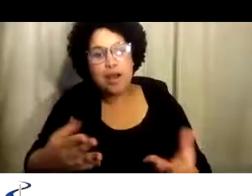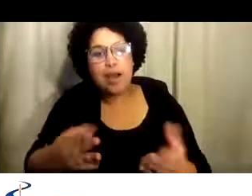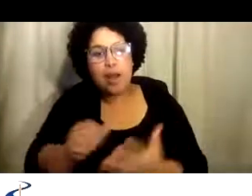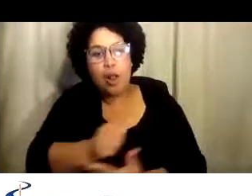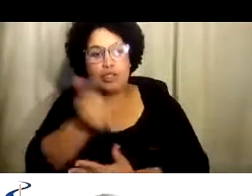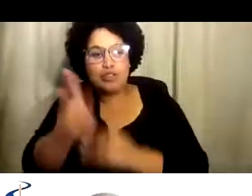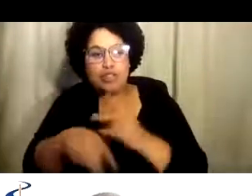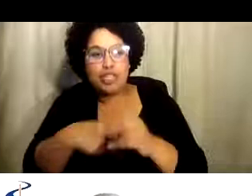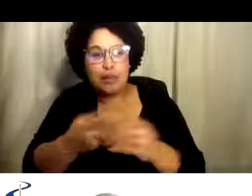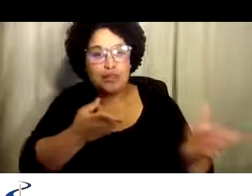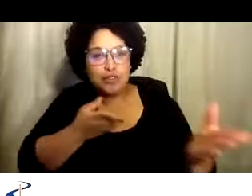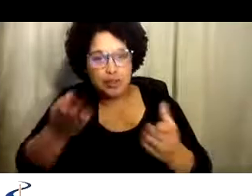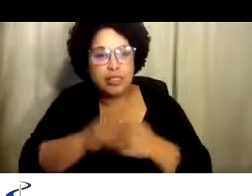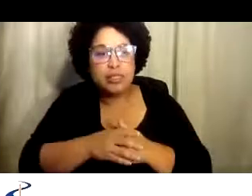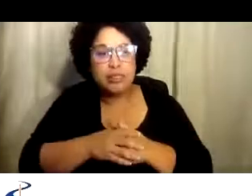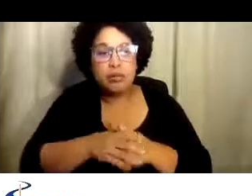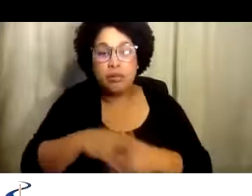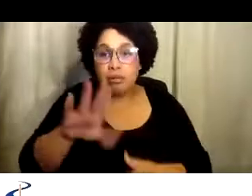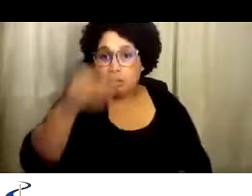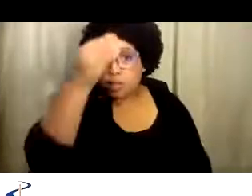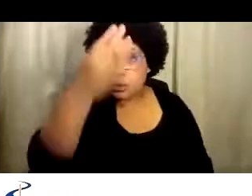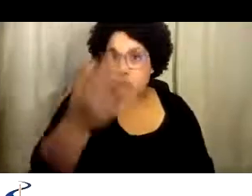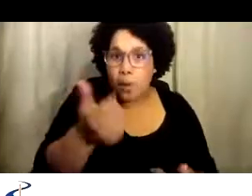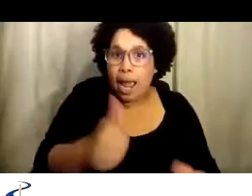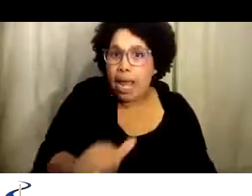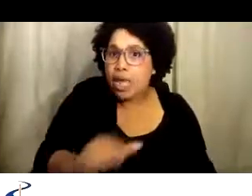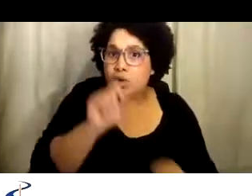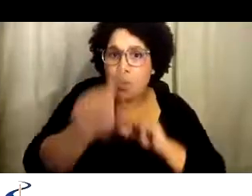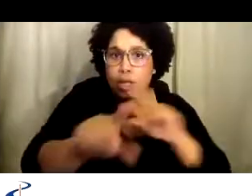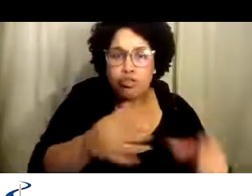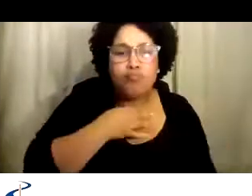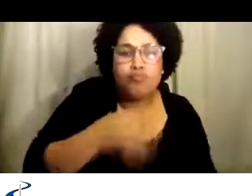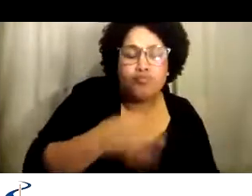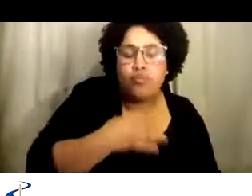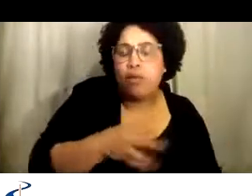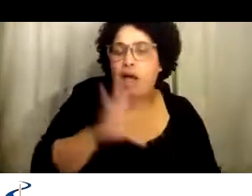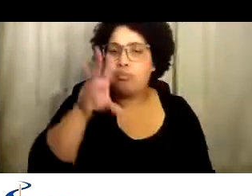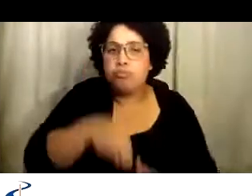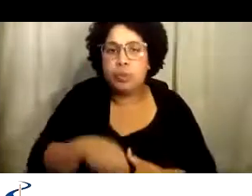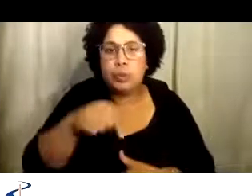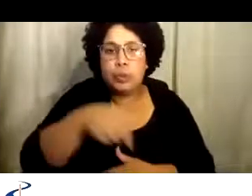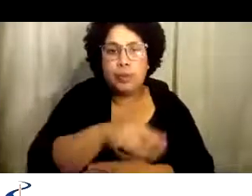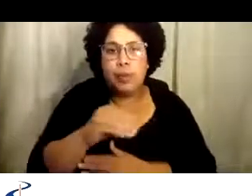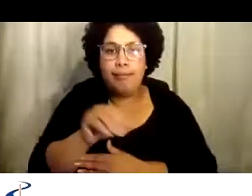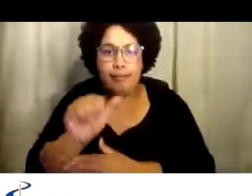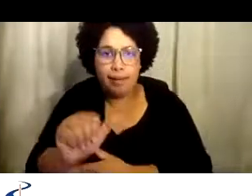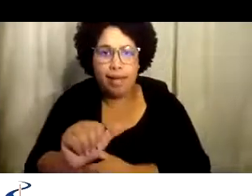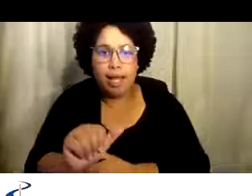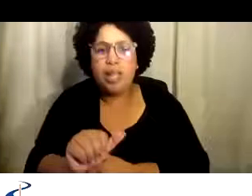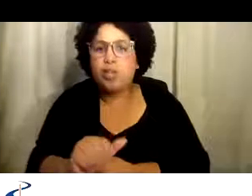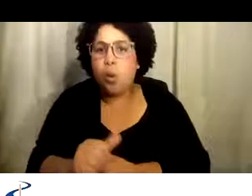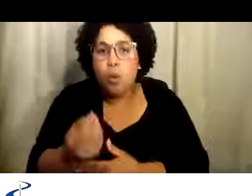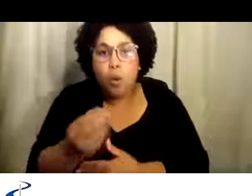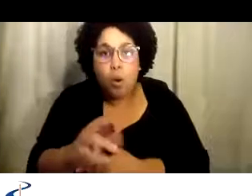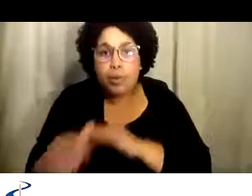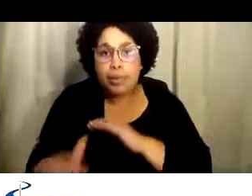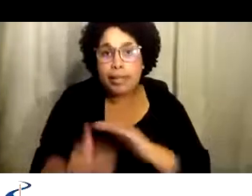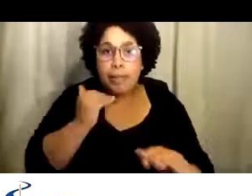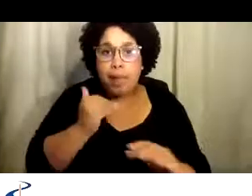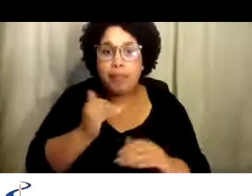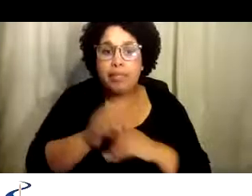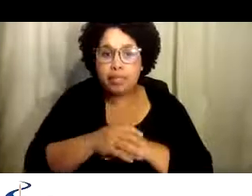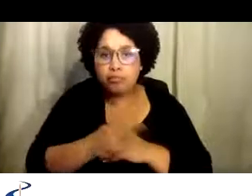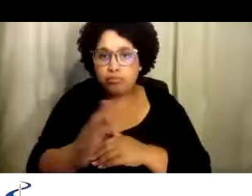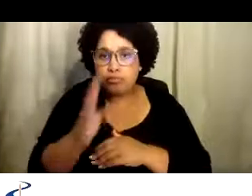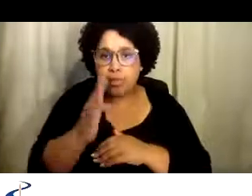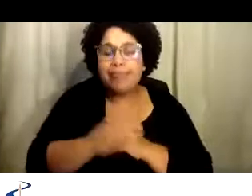estos protocolos. Próxima página, por favor. Por favor, incluya cualquier pregunta que tenga en la cuya. Puede comunicarse conmigo